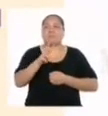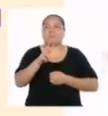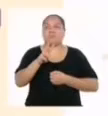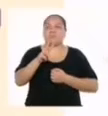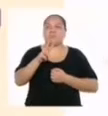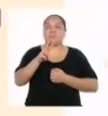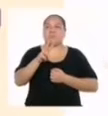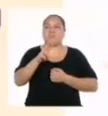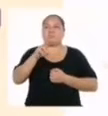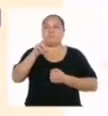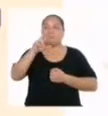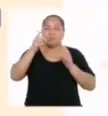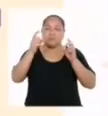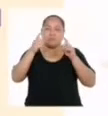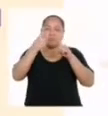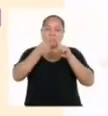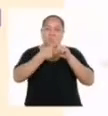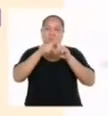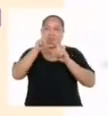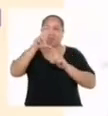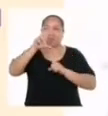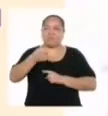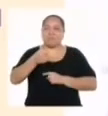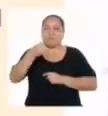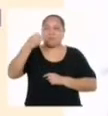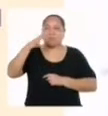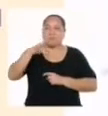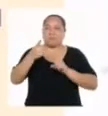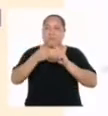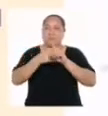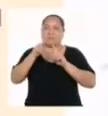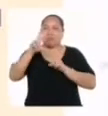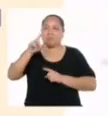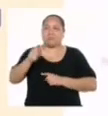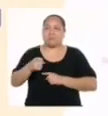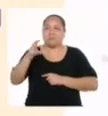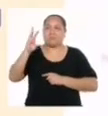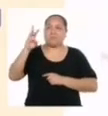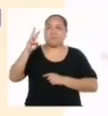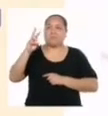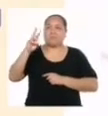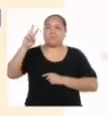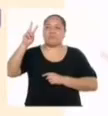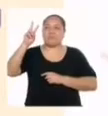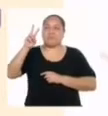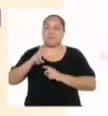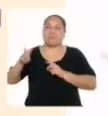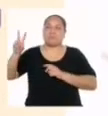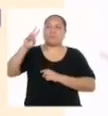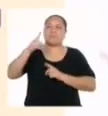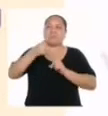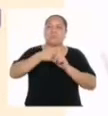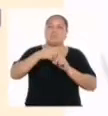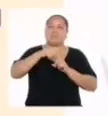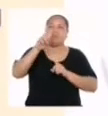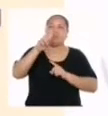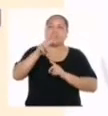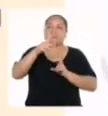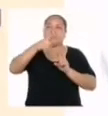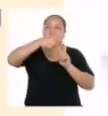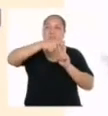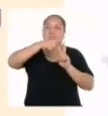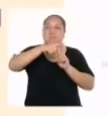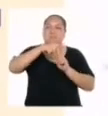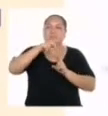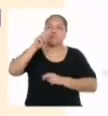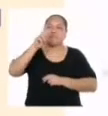por 3,14 por 3,6 al cuadrado más 2 por pi cuyo valor